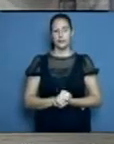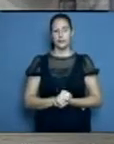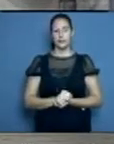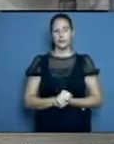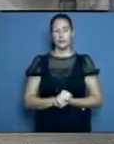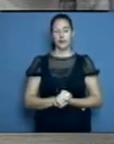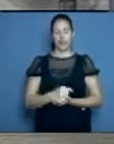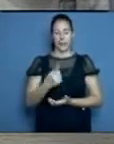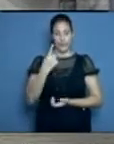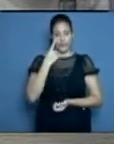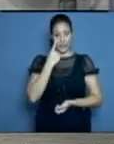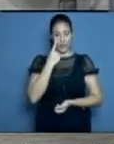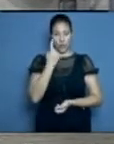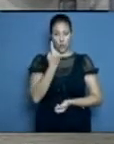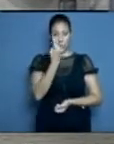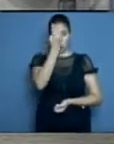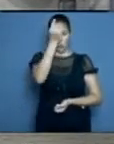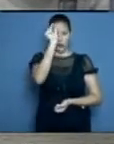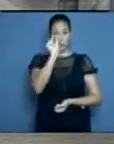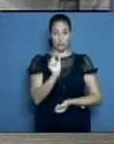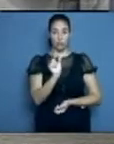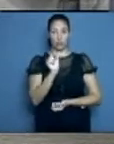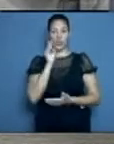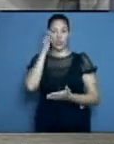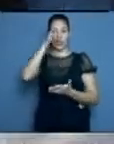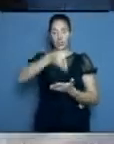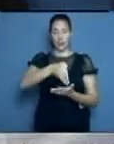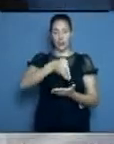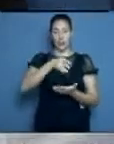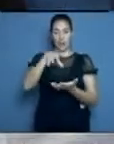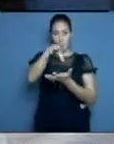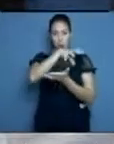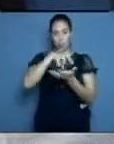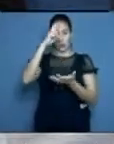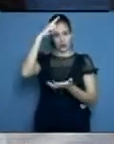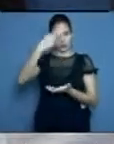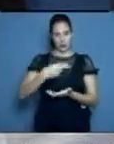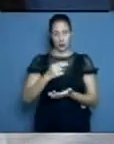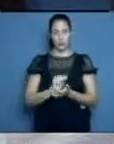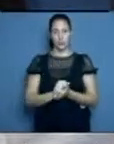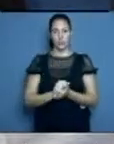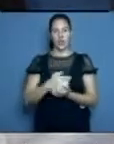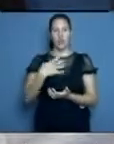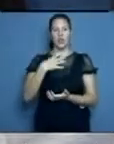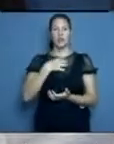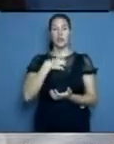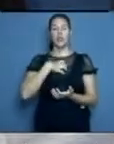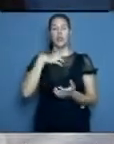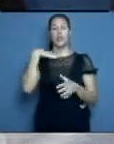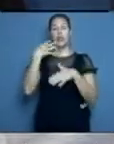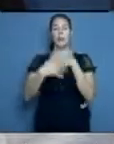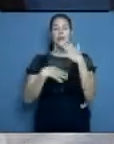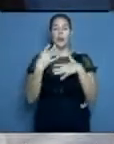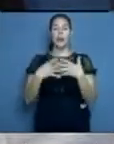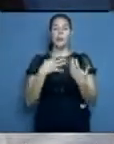Una persona que tenga manifestaciones respiratorias en este momento se evalúa por el médico y si el